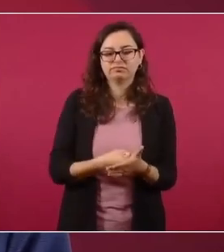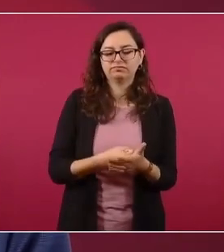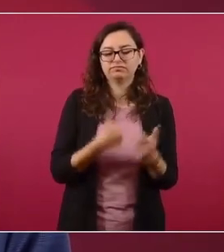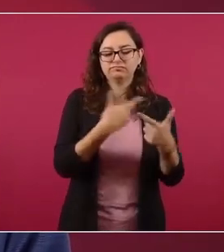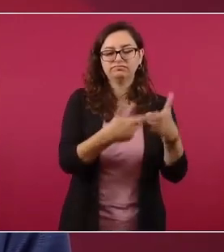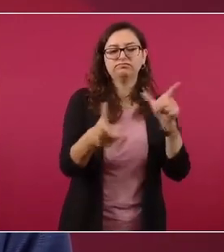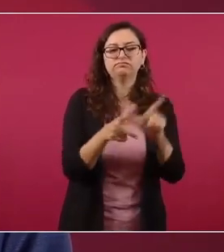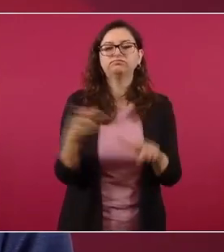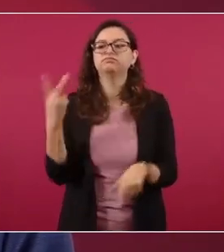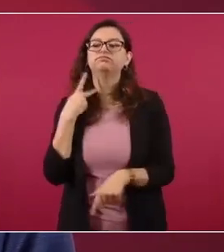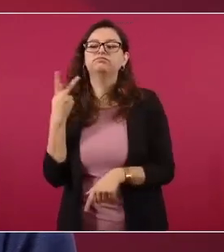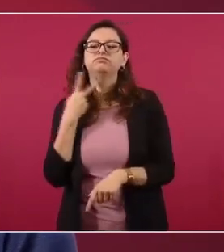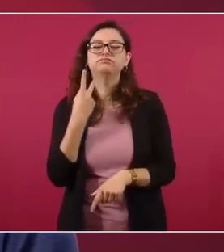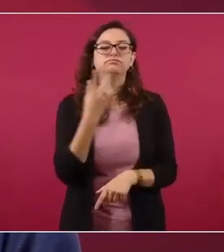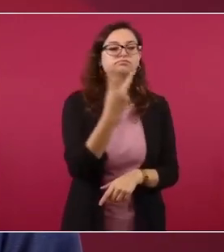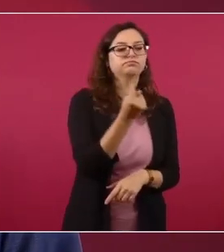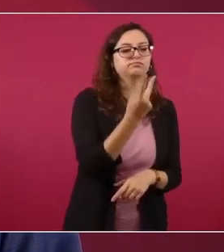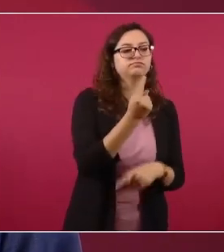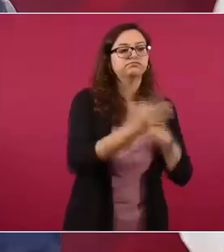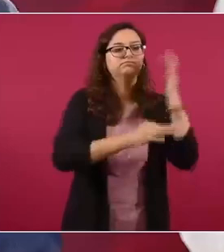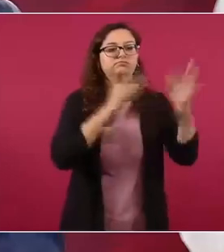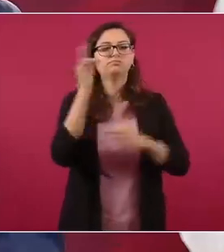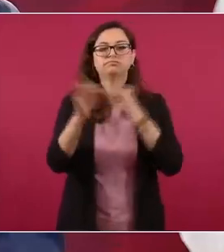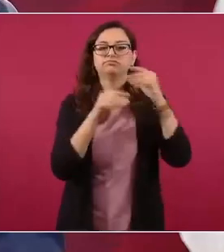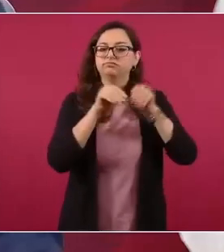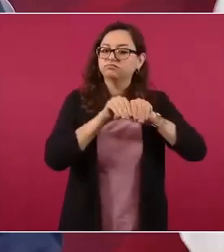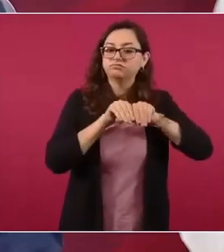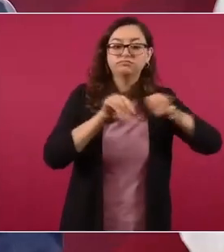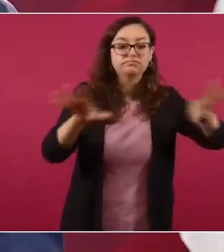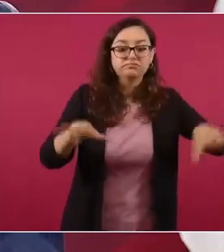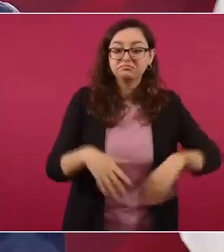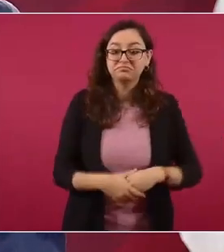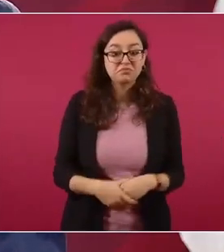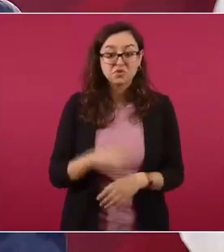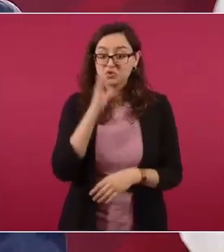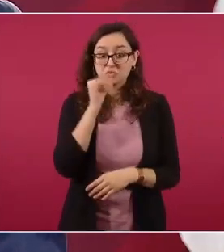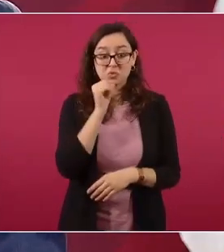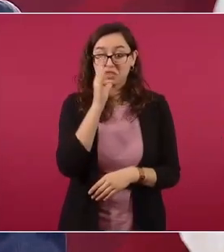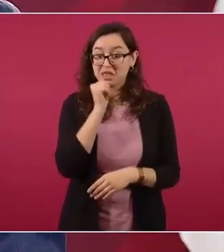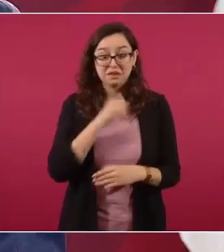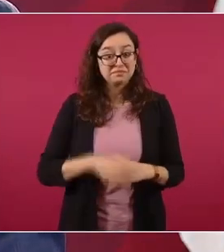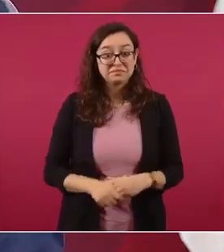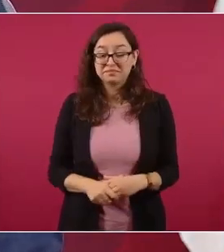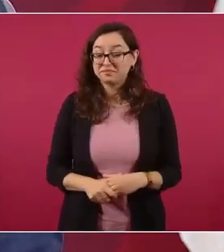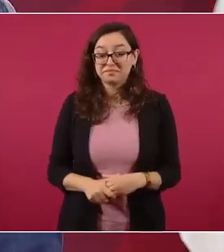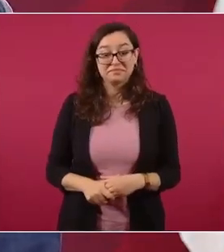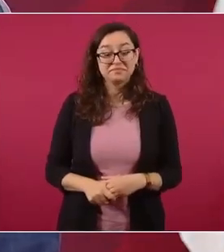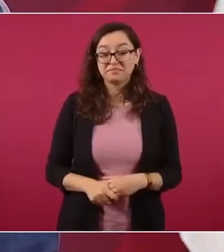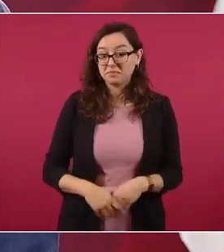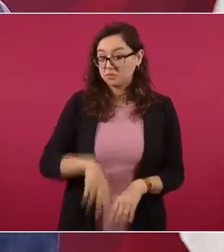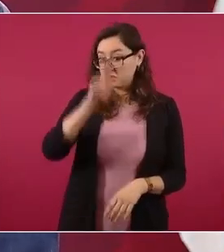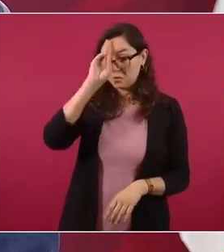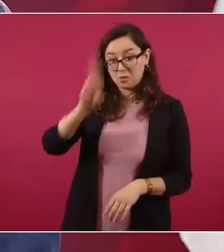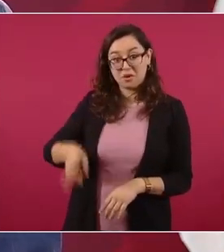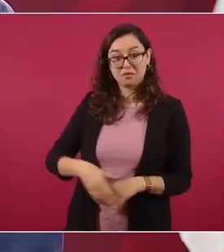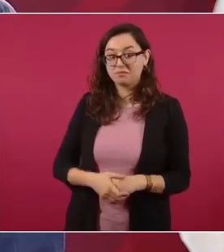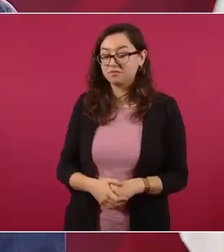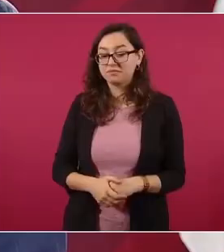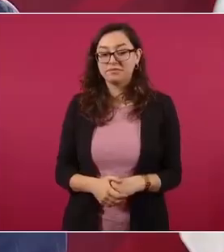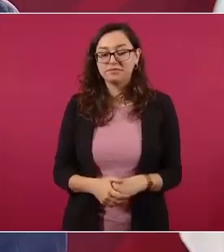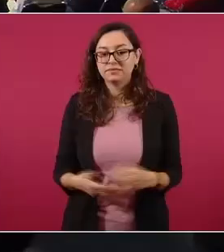en televisión, porque ni pagando podían los partidos